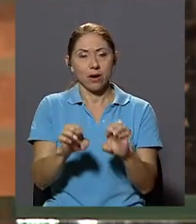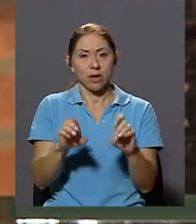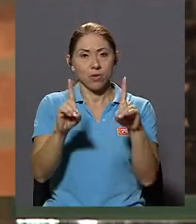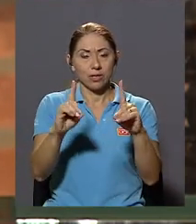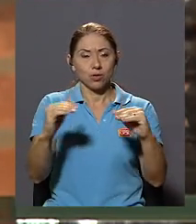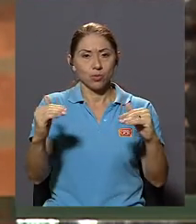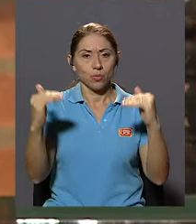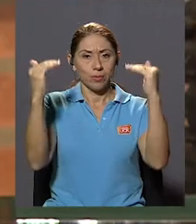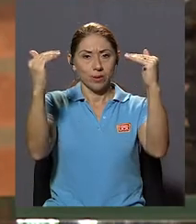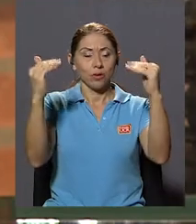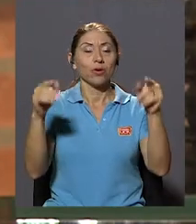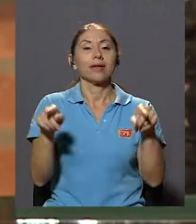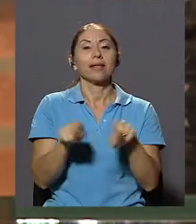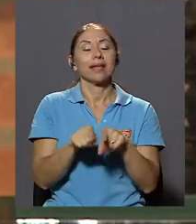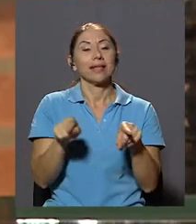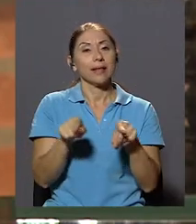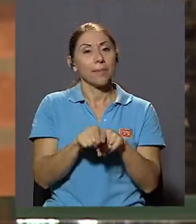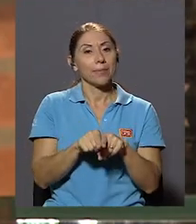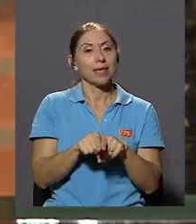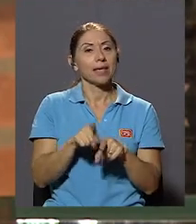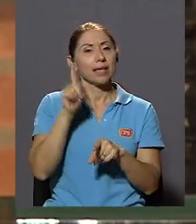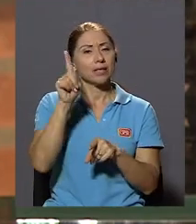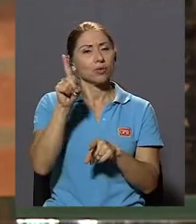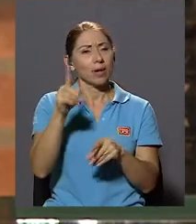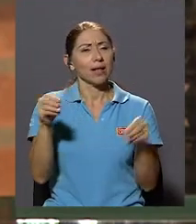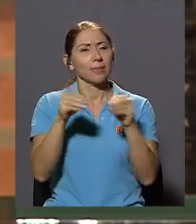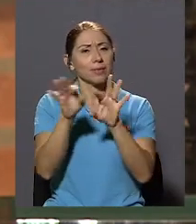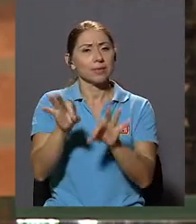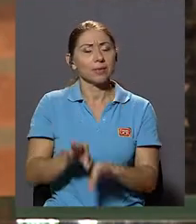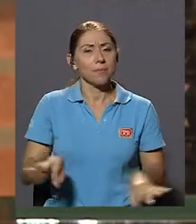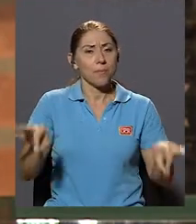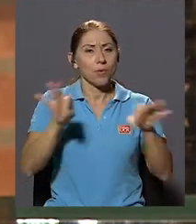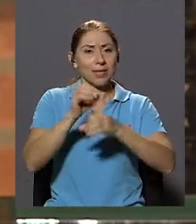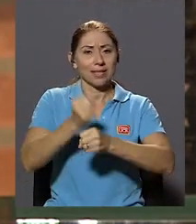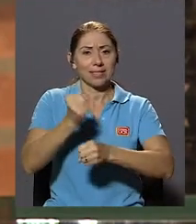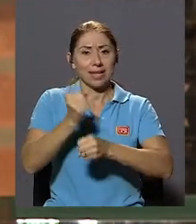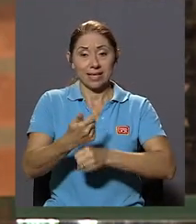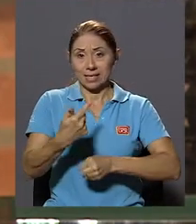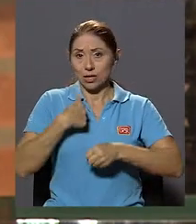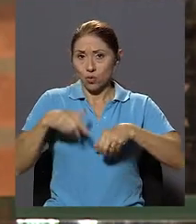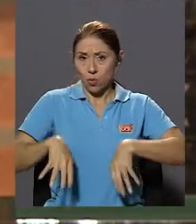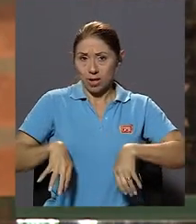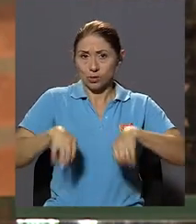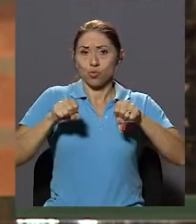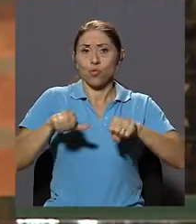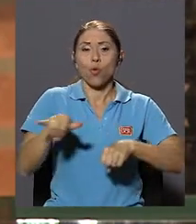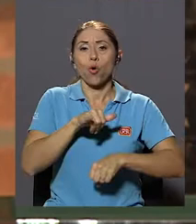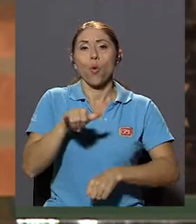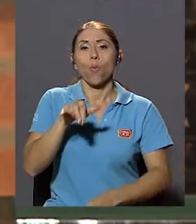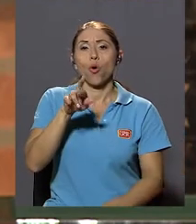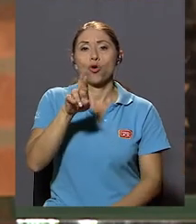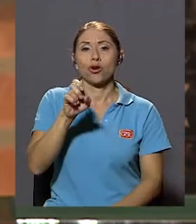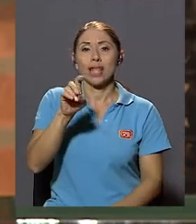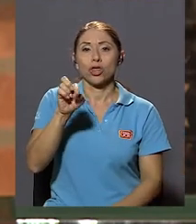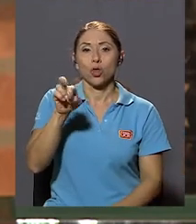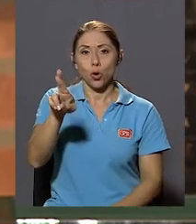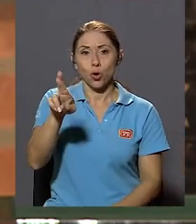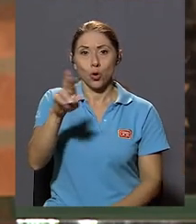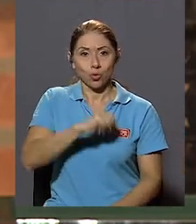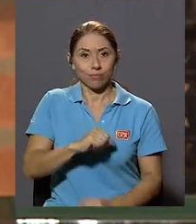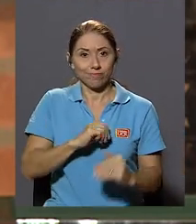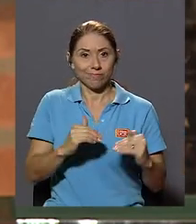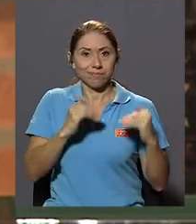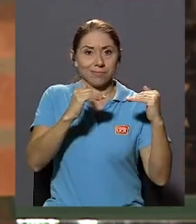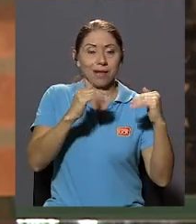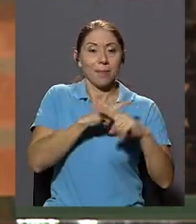Y que también Es una de las tareas Más importantes Que yo asumo Como rector Pero también Como presidente